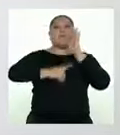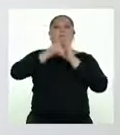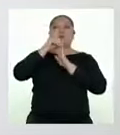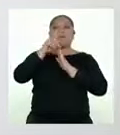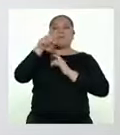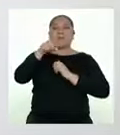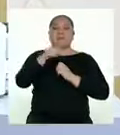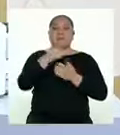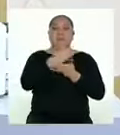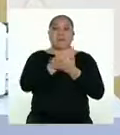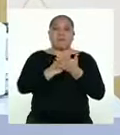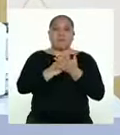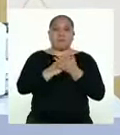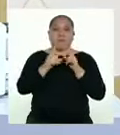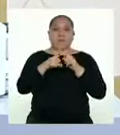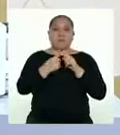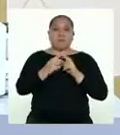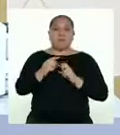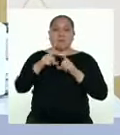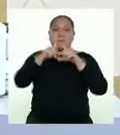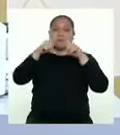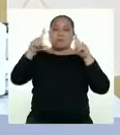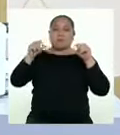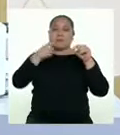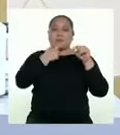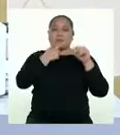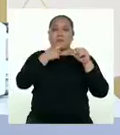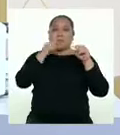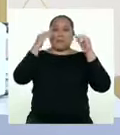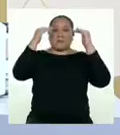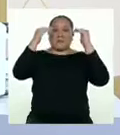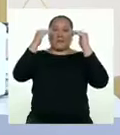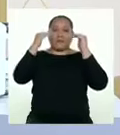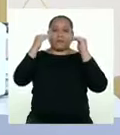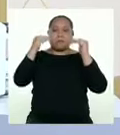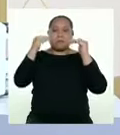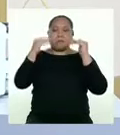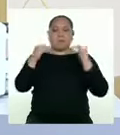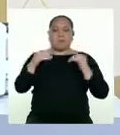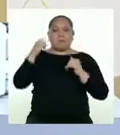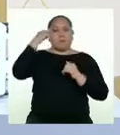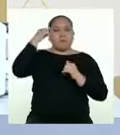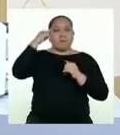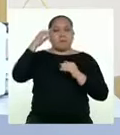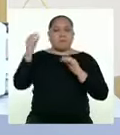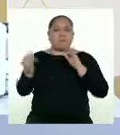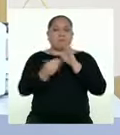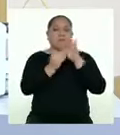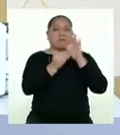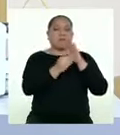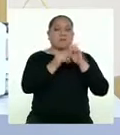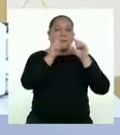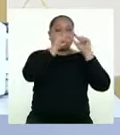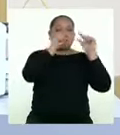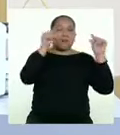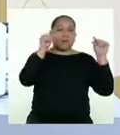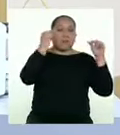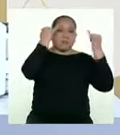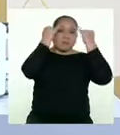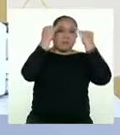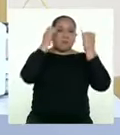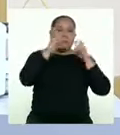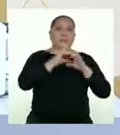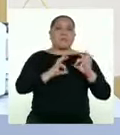enunciado inicial? El recuadro amarillo contiene viñetas y creo que están ahí para reforzar el enunciado central. La primera